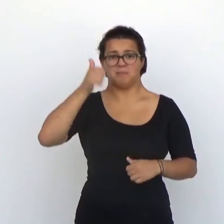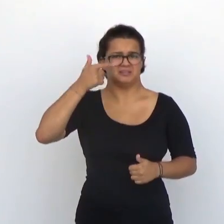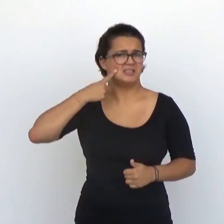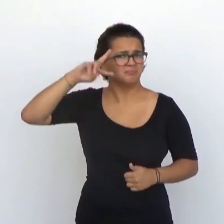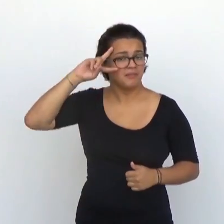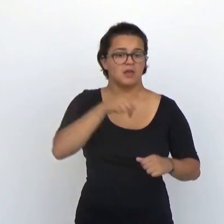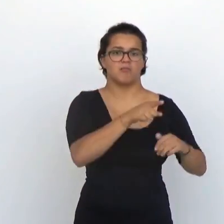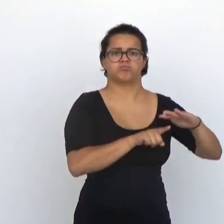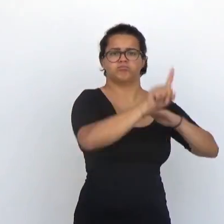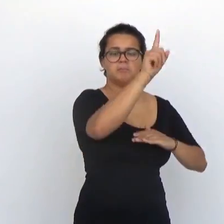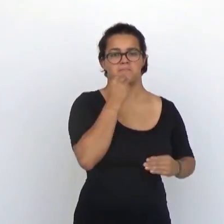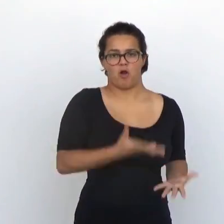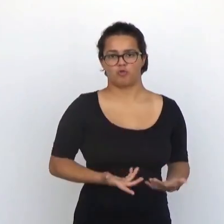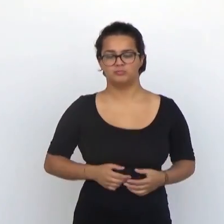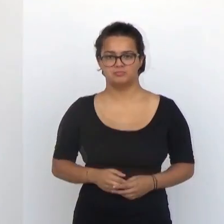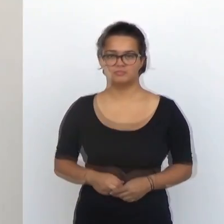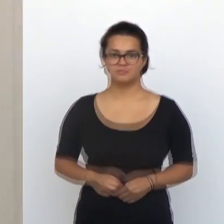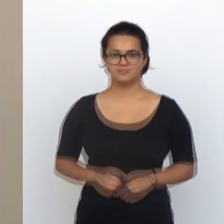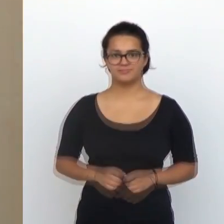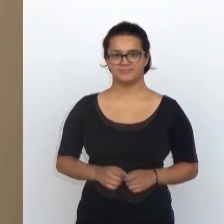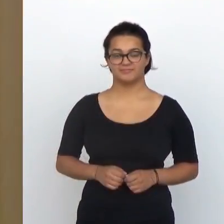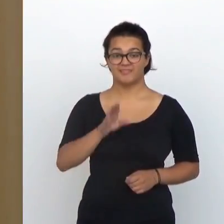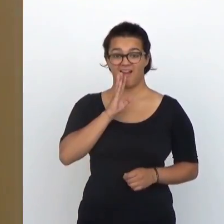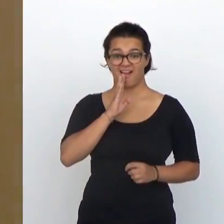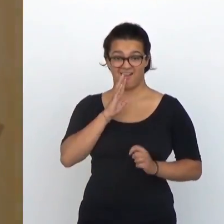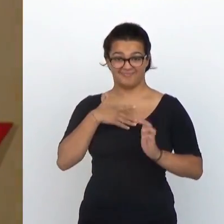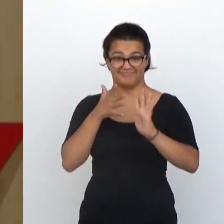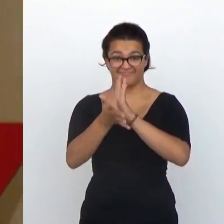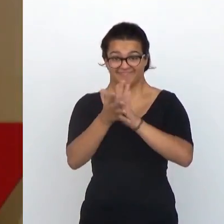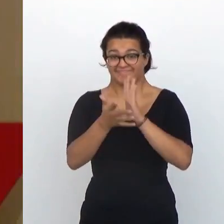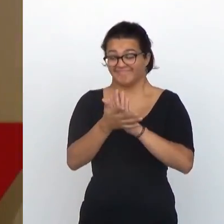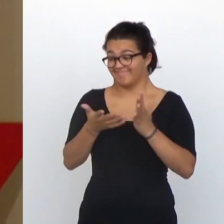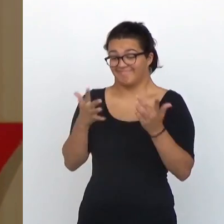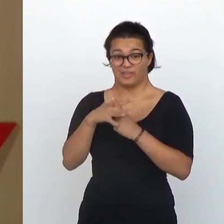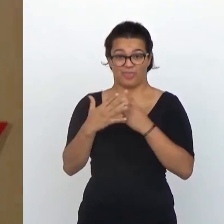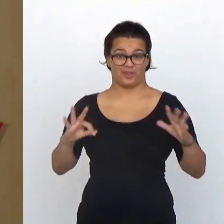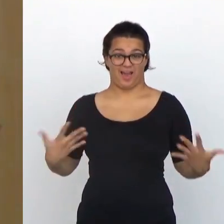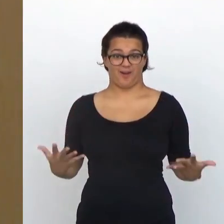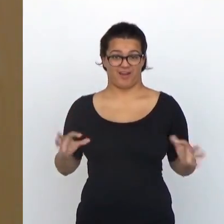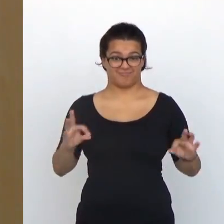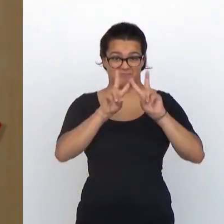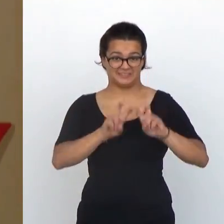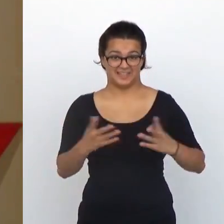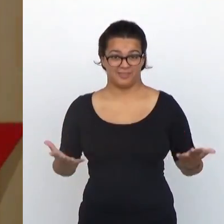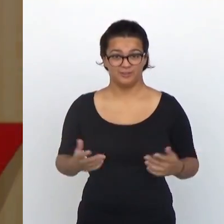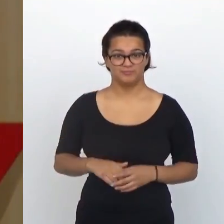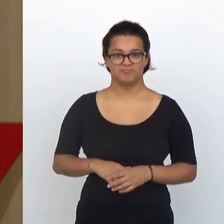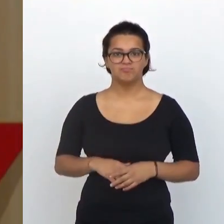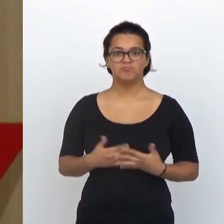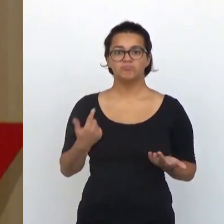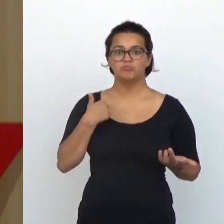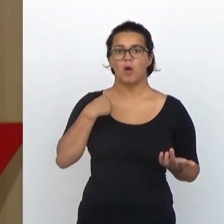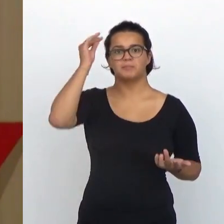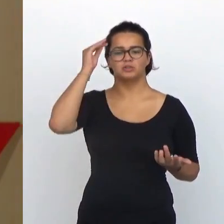mejorará la eficacia del tratamiento. Bien este es el punto en el que nos encontramos hoy. Creo que no exagero al afirmar